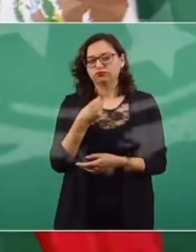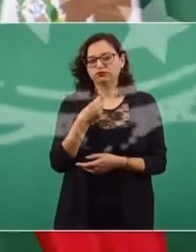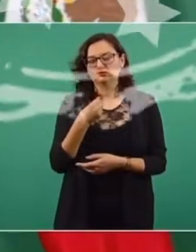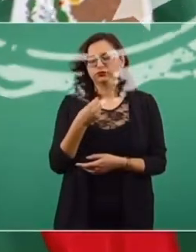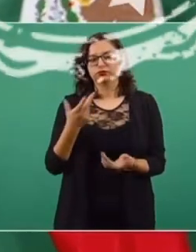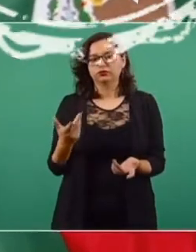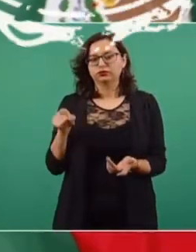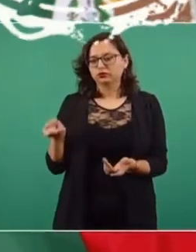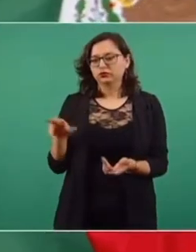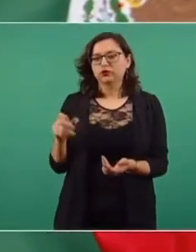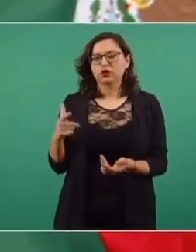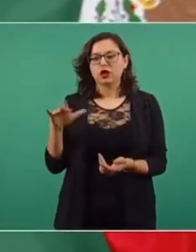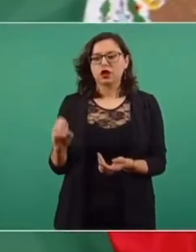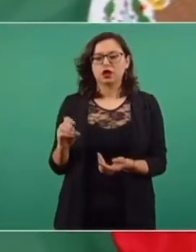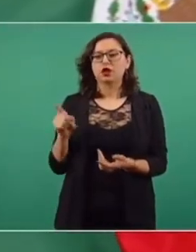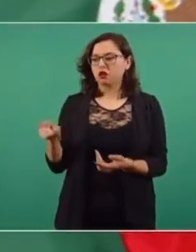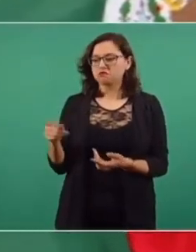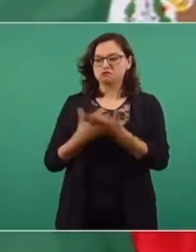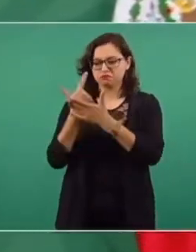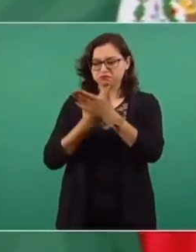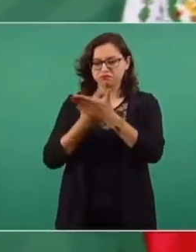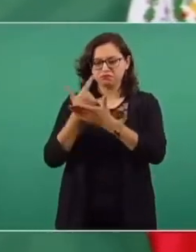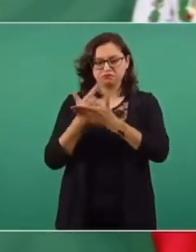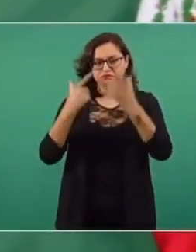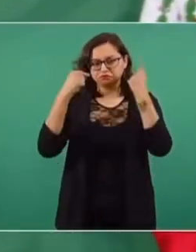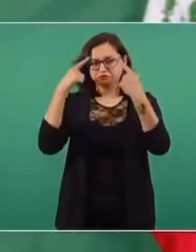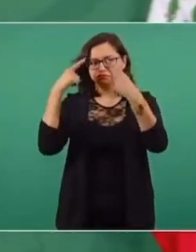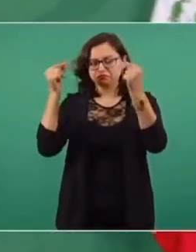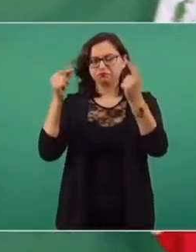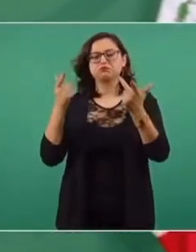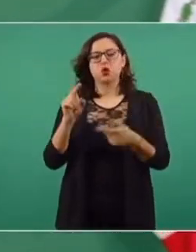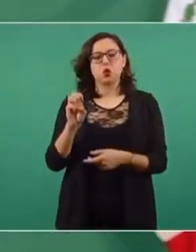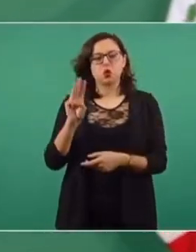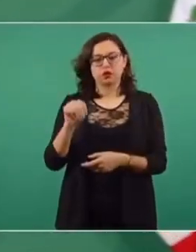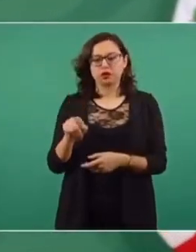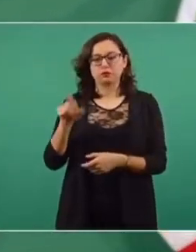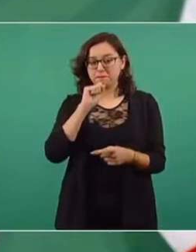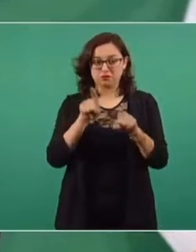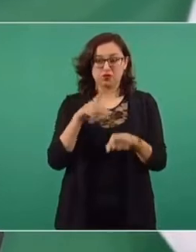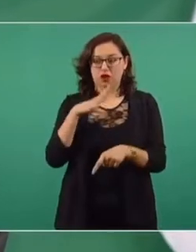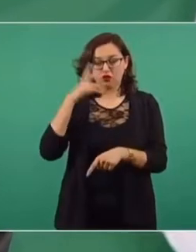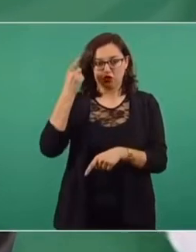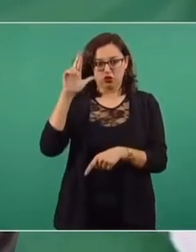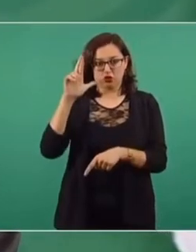Economista, egresado de la UNAM, con doctorado en Cambridge, en Economía,